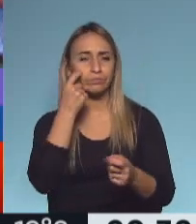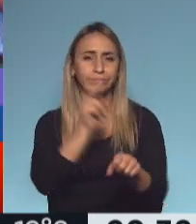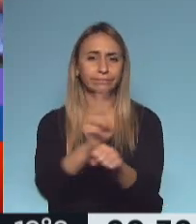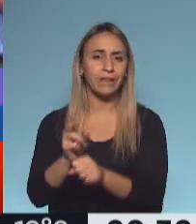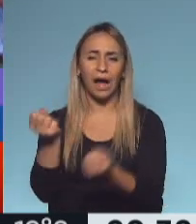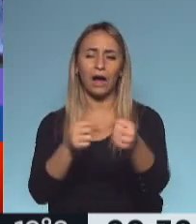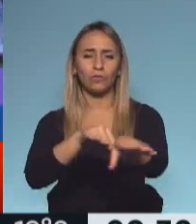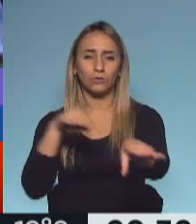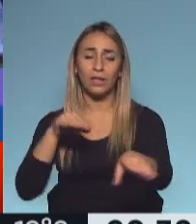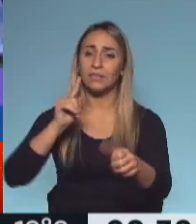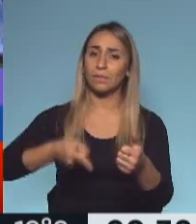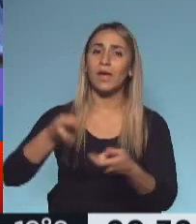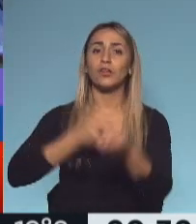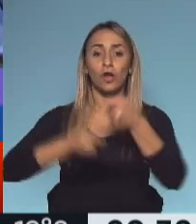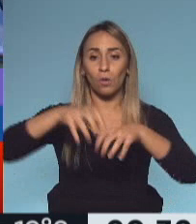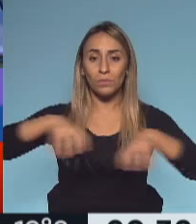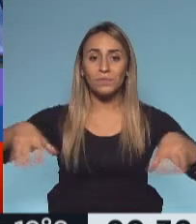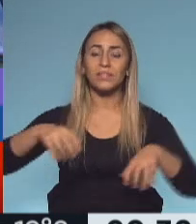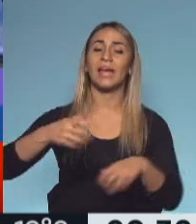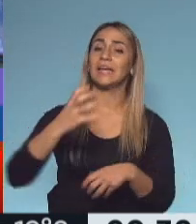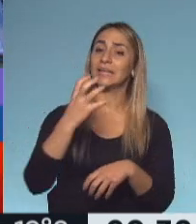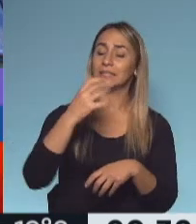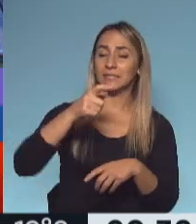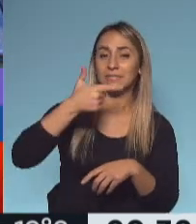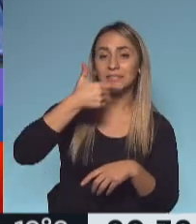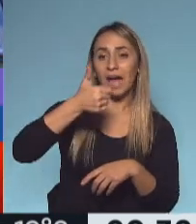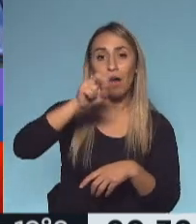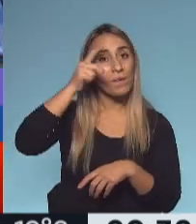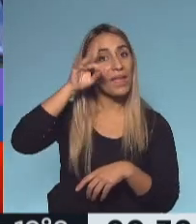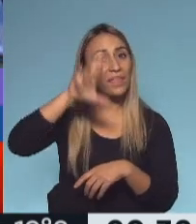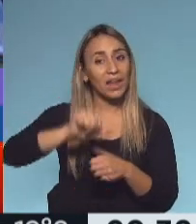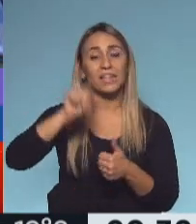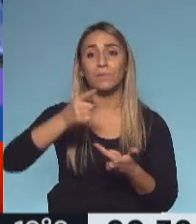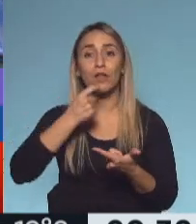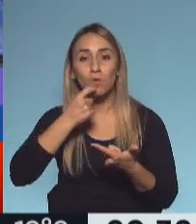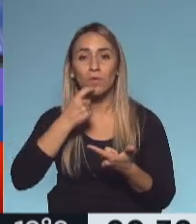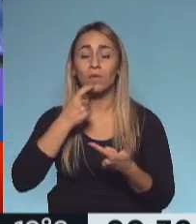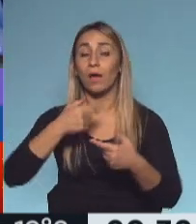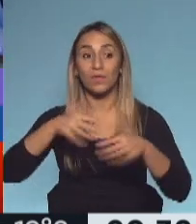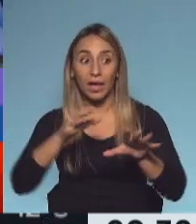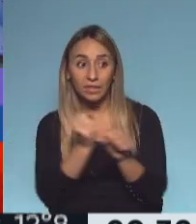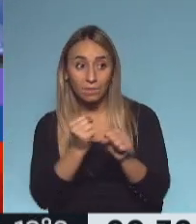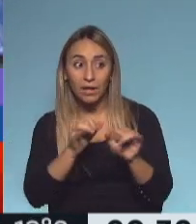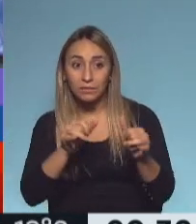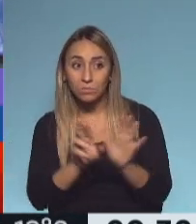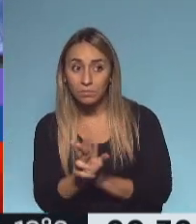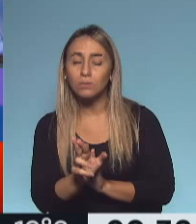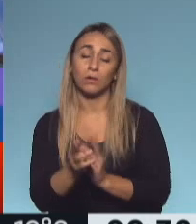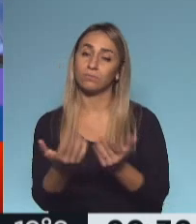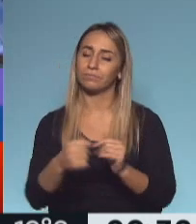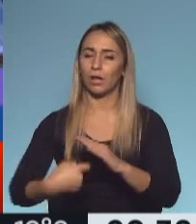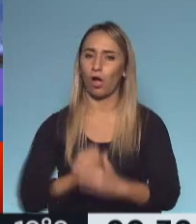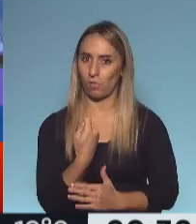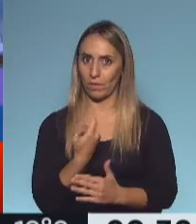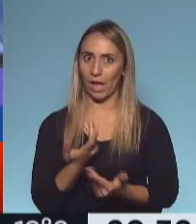porteños de Saavedra y Núñez para dejarlos trabajar. Hacían una suerte de caja negra. Bueno, los dos que habían sido